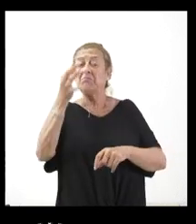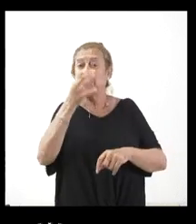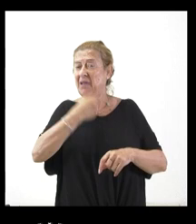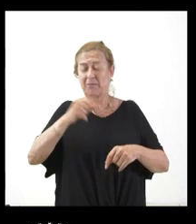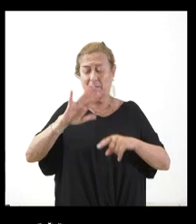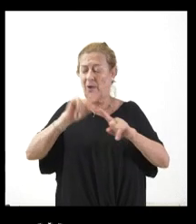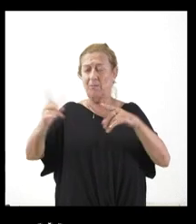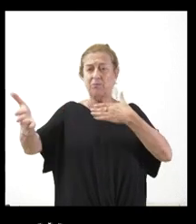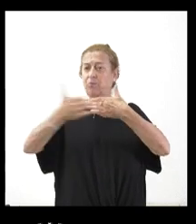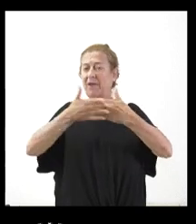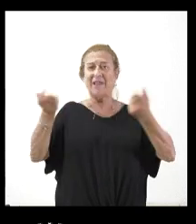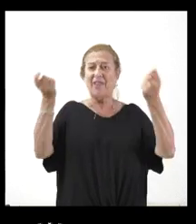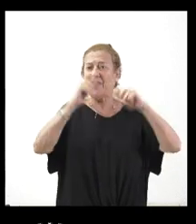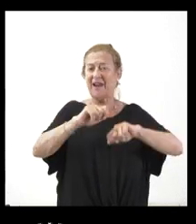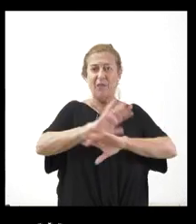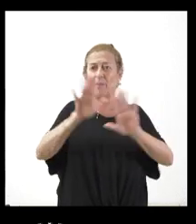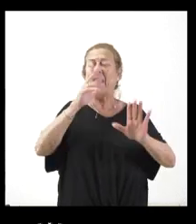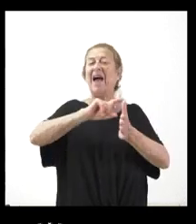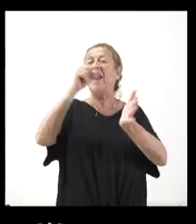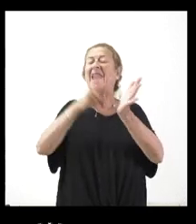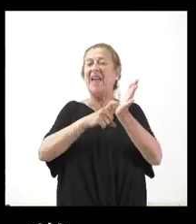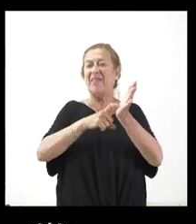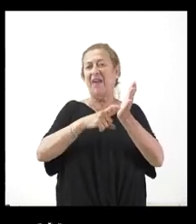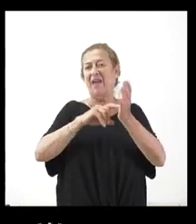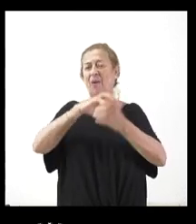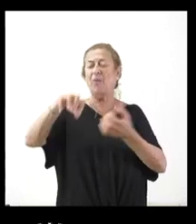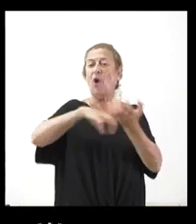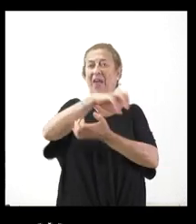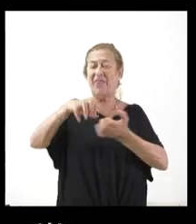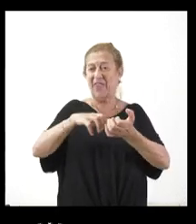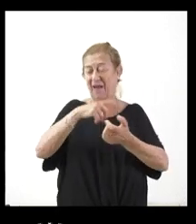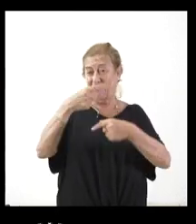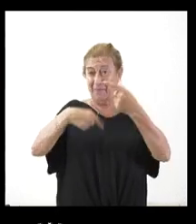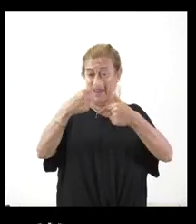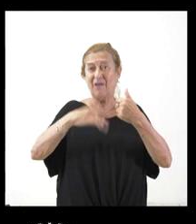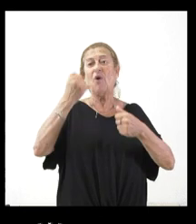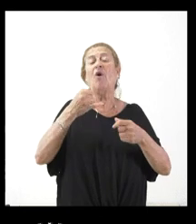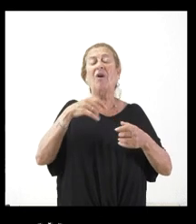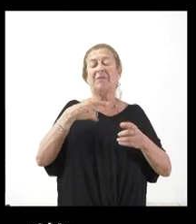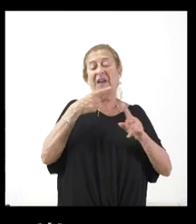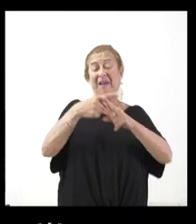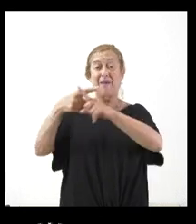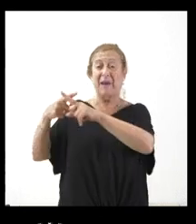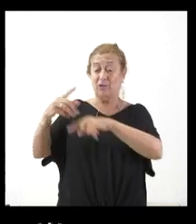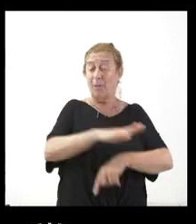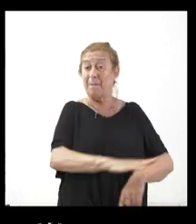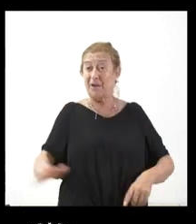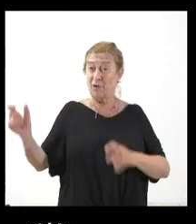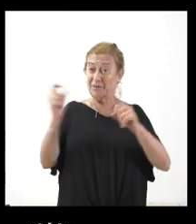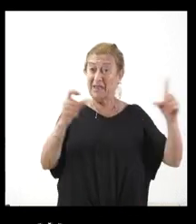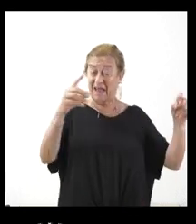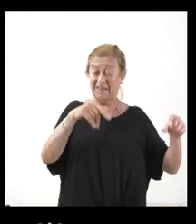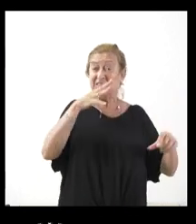definitivamente a la ley de violencia intrafamiliar en la comunidad. Luego, sobre el reparto de los menores minorantes que llegan a la comunidad, no sé si ya hay